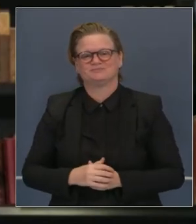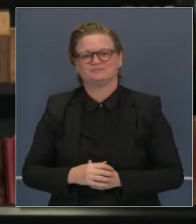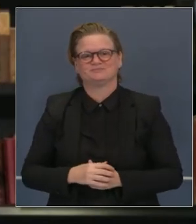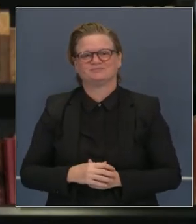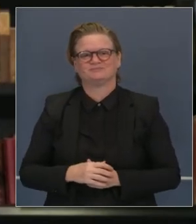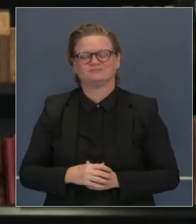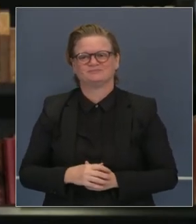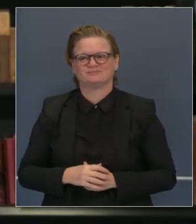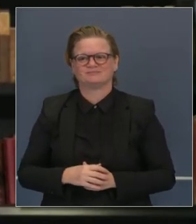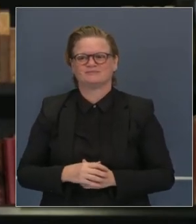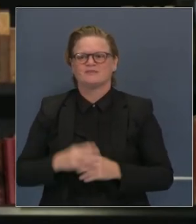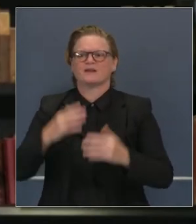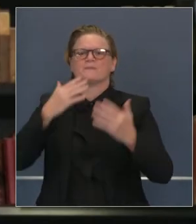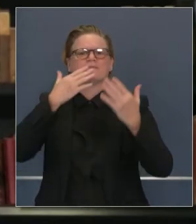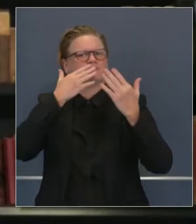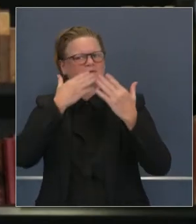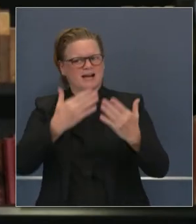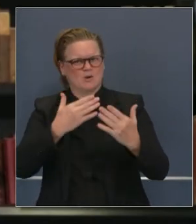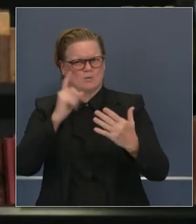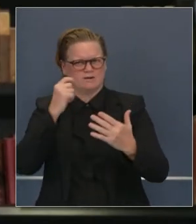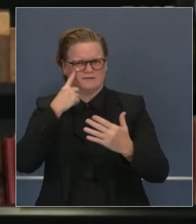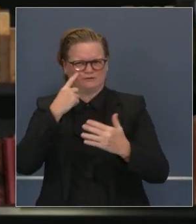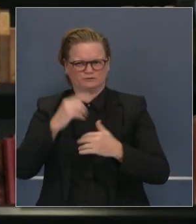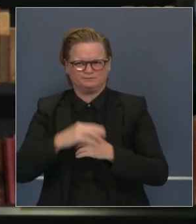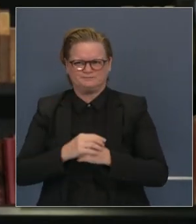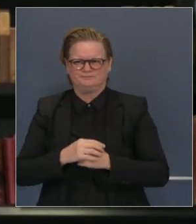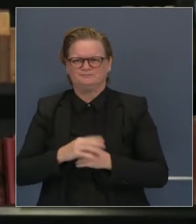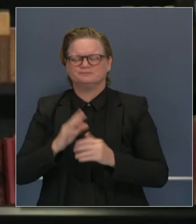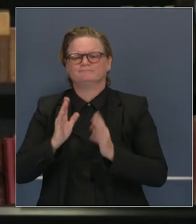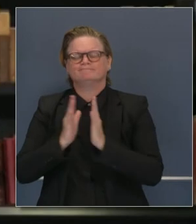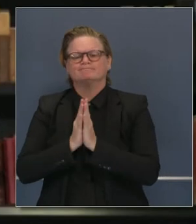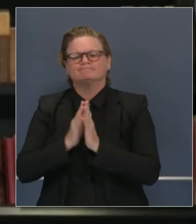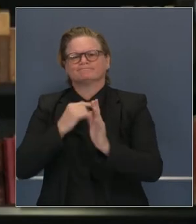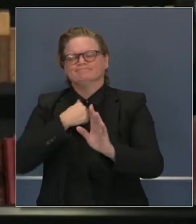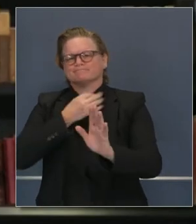Gracias, gobernador. Me pregunto,